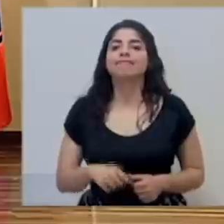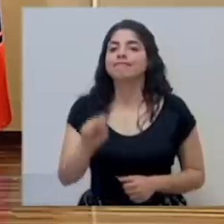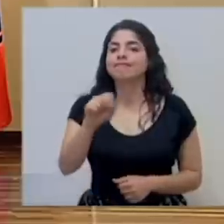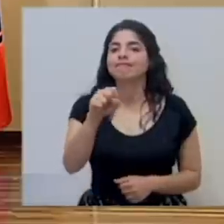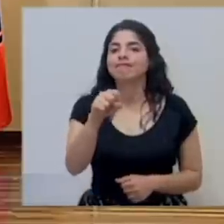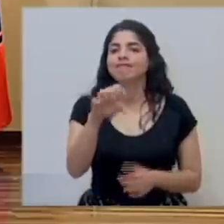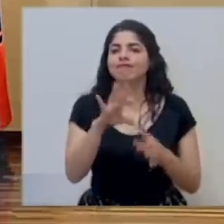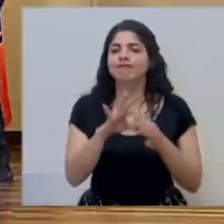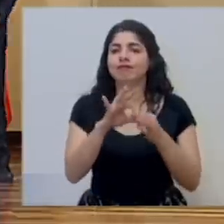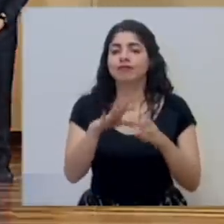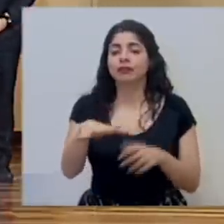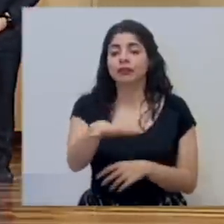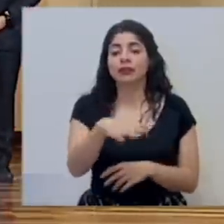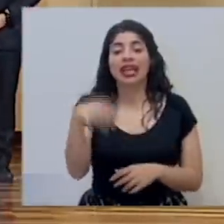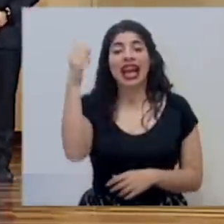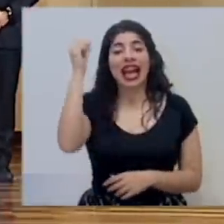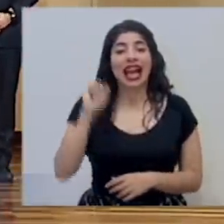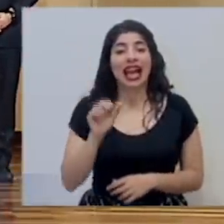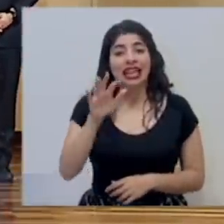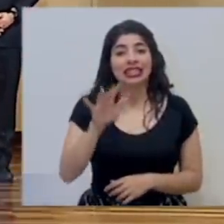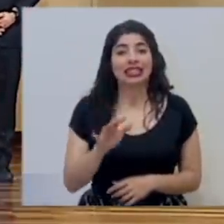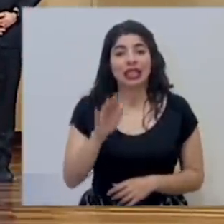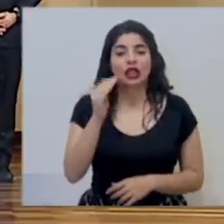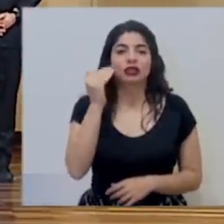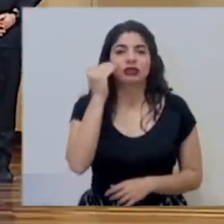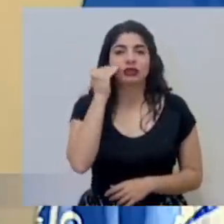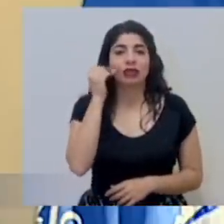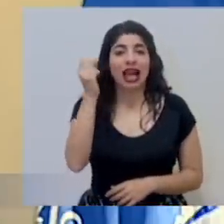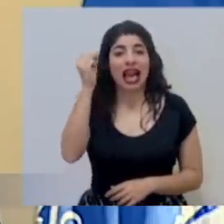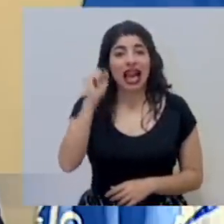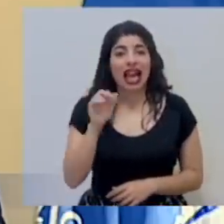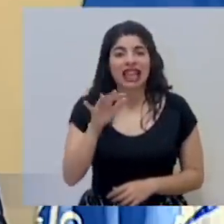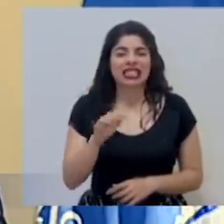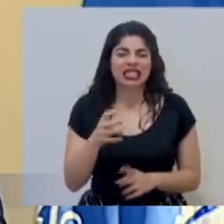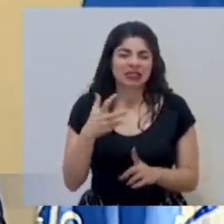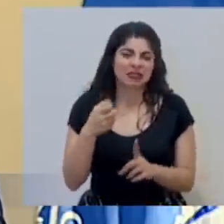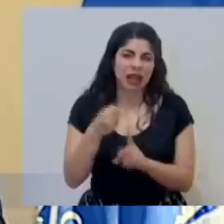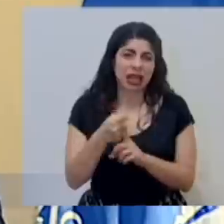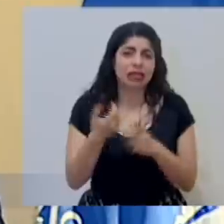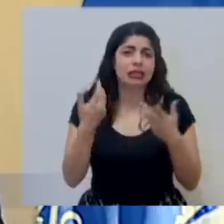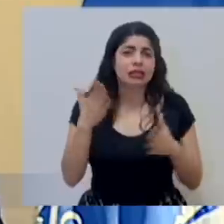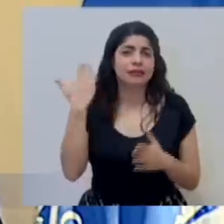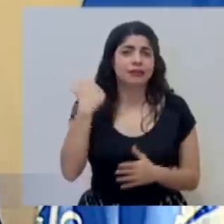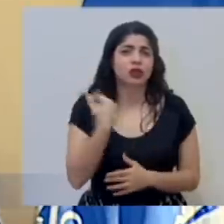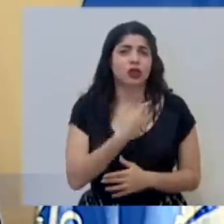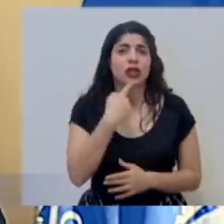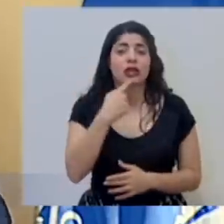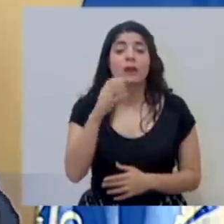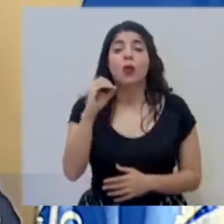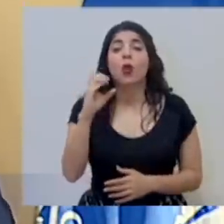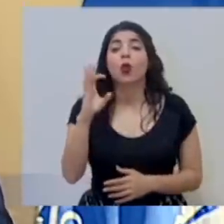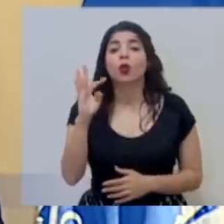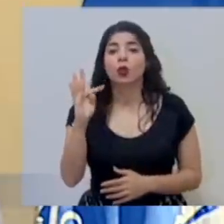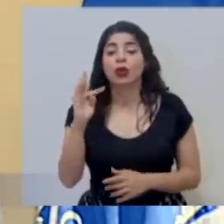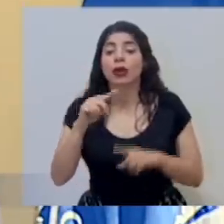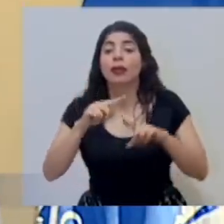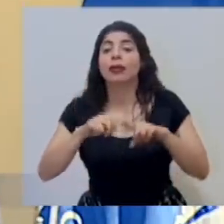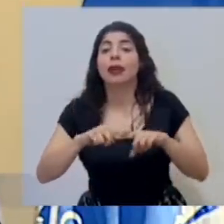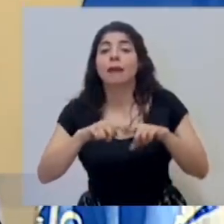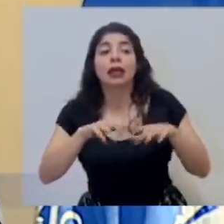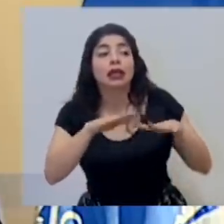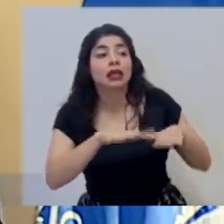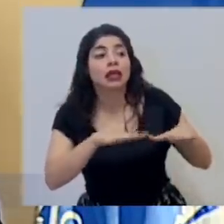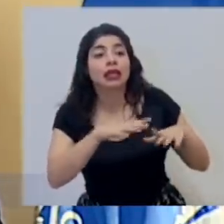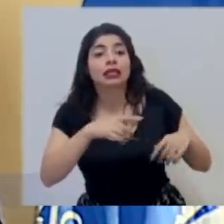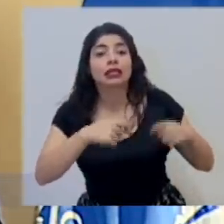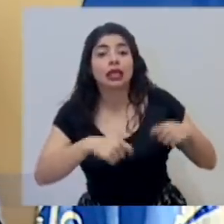Sí, con respecto al sector casinos, que sabemos que, pues, obviamente ha estado golpeado. Nosotros ya dijimos que vamos en octubre, dependiendo justamente de lo que